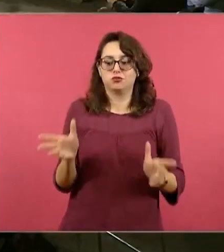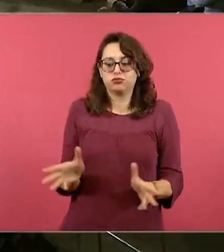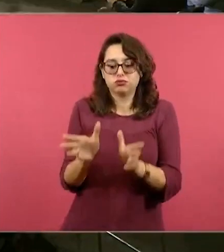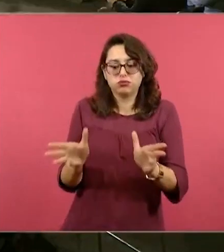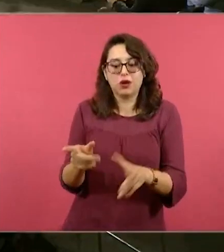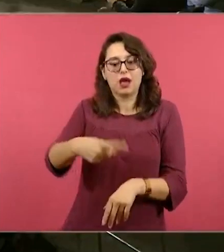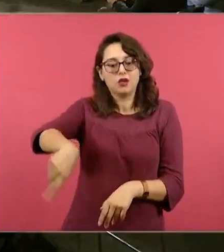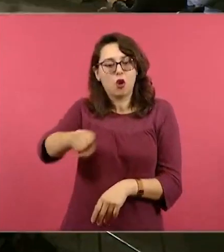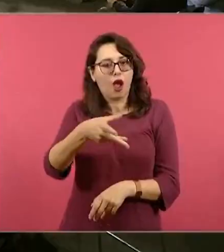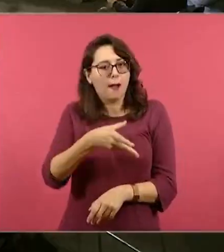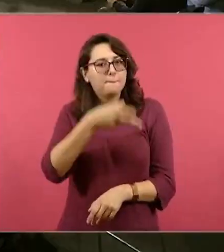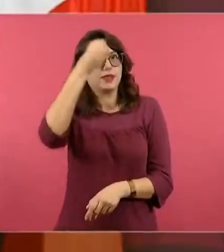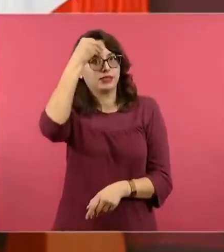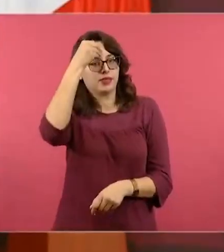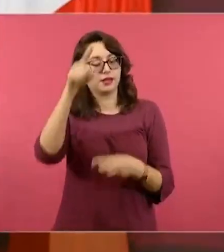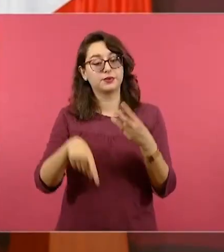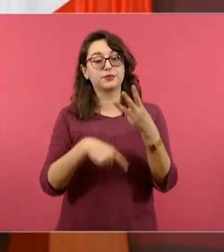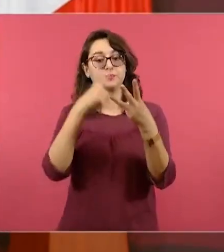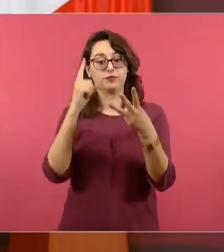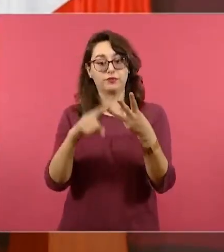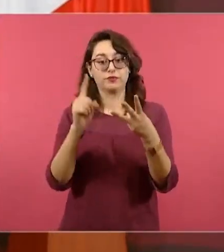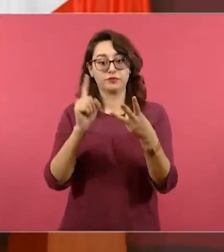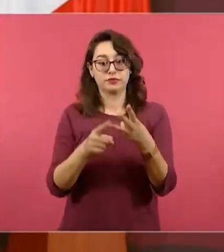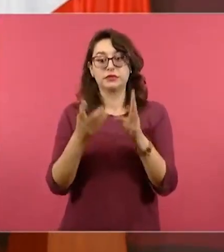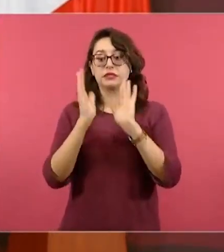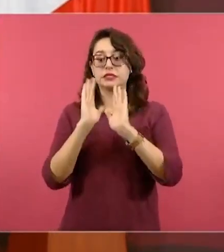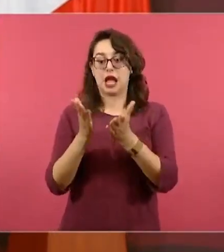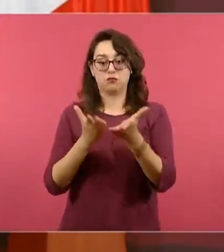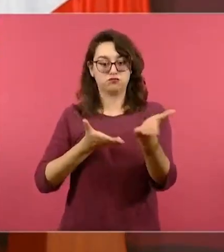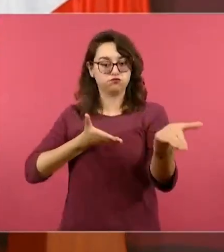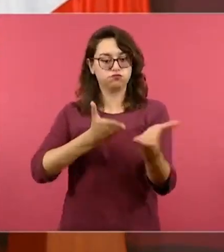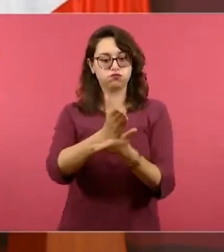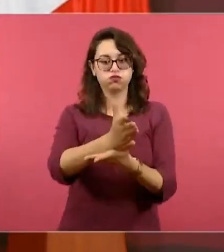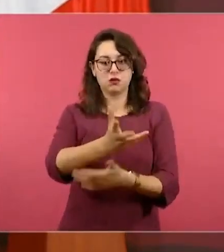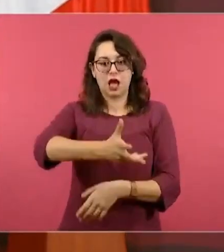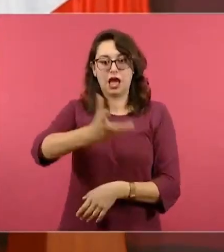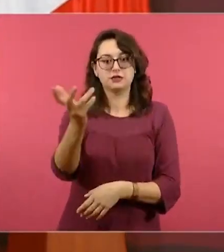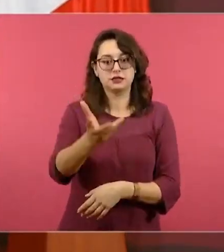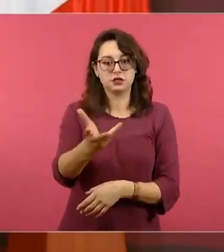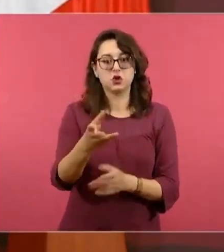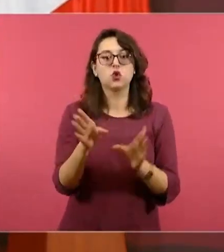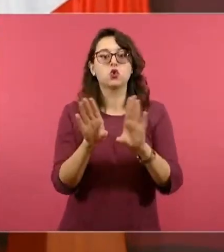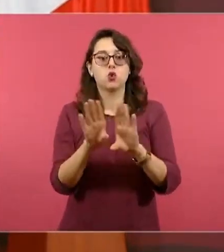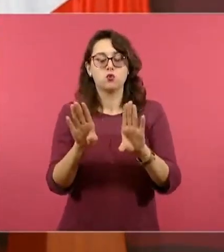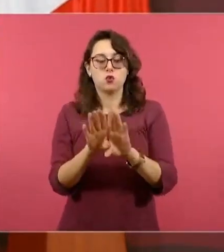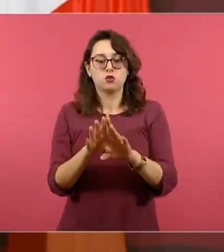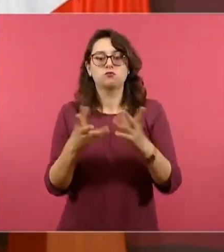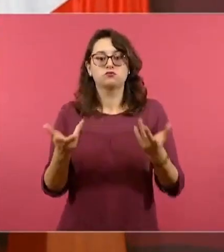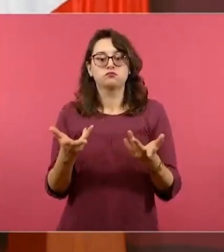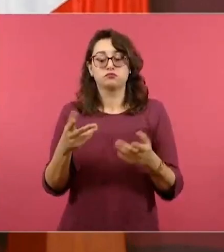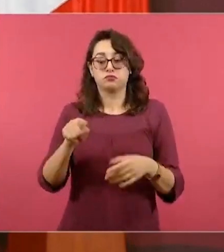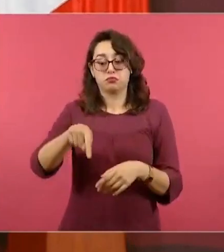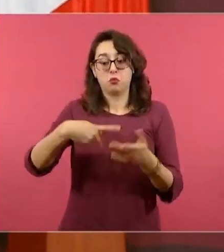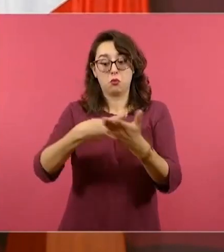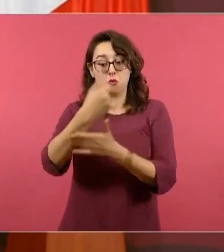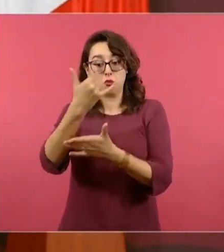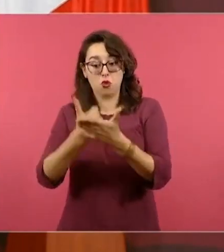Finalmente, en la tercera fase de la intervención, trabajamos con la parte social otra vez, a través de la comunicación social y la organización social.